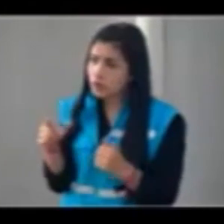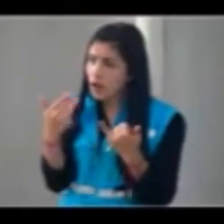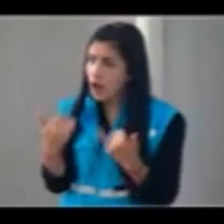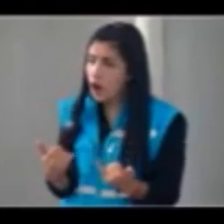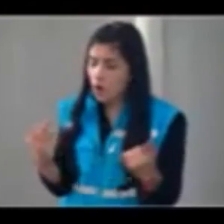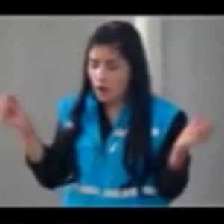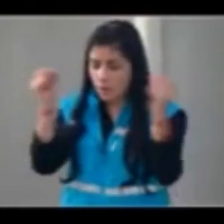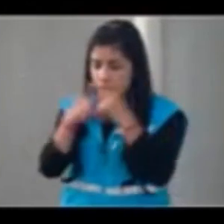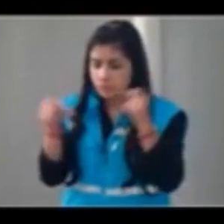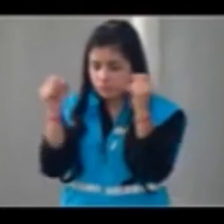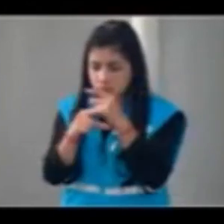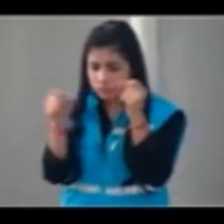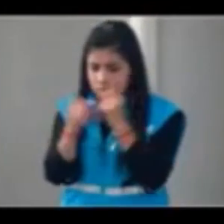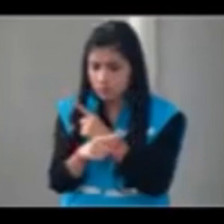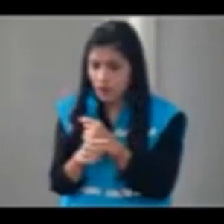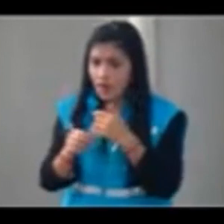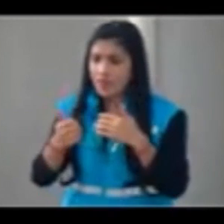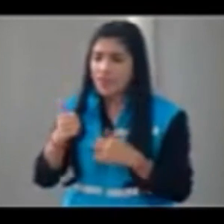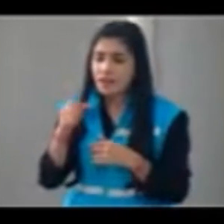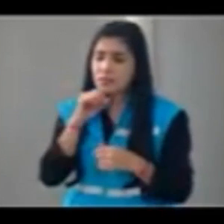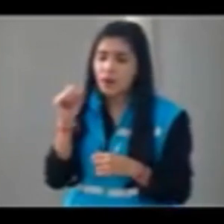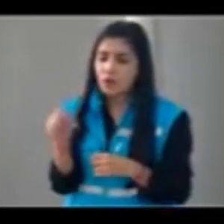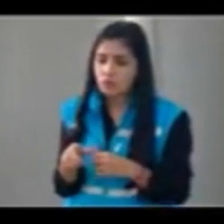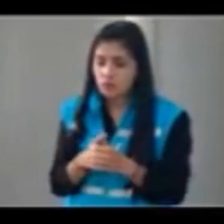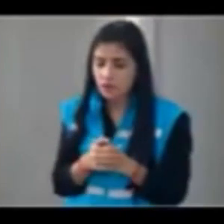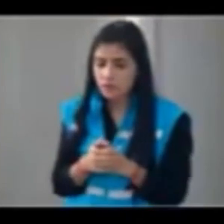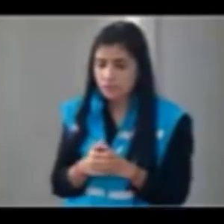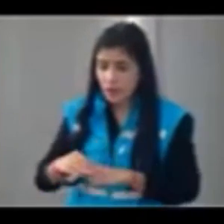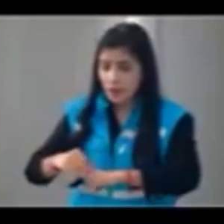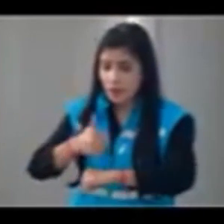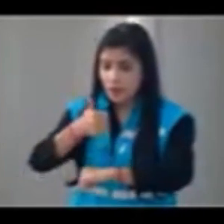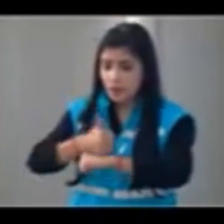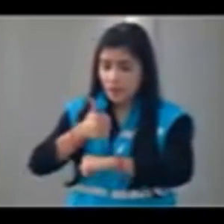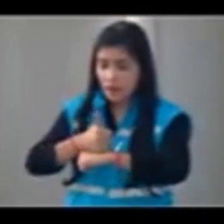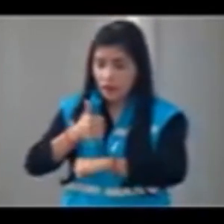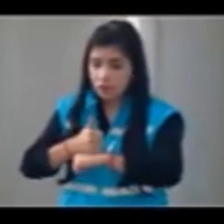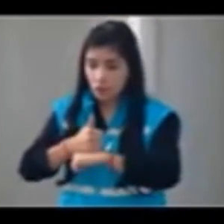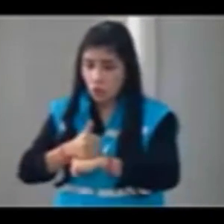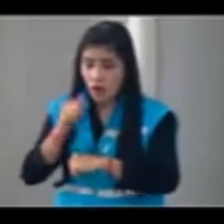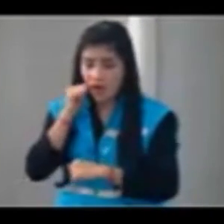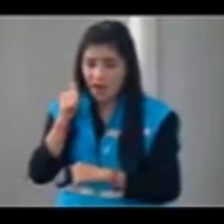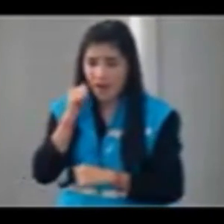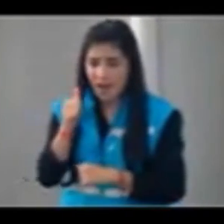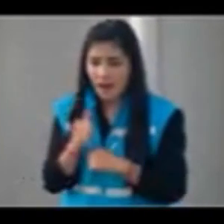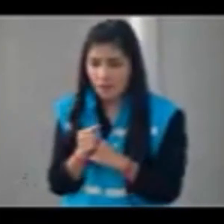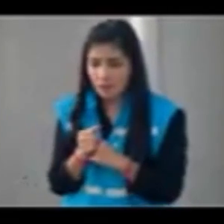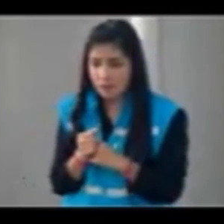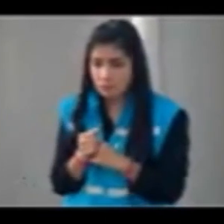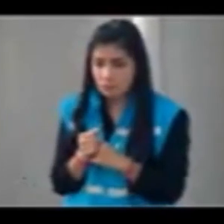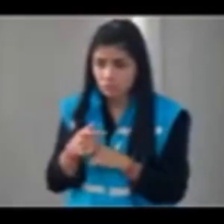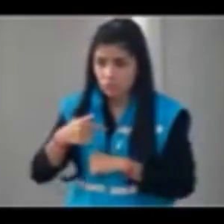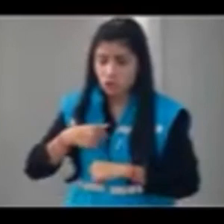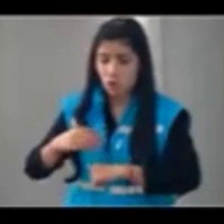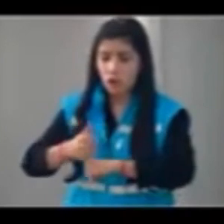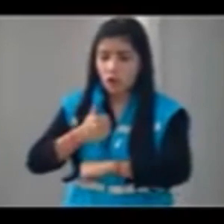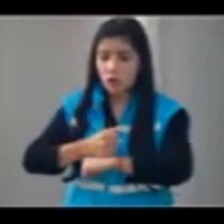para todos y para todas la señora Mabel gerencia un canal que es público financiado con plata pública es decir es propiedad